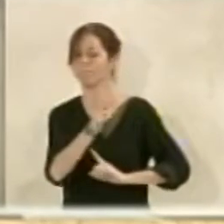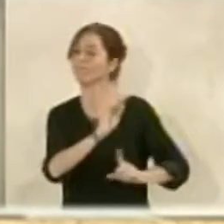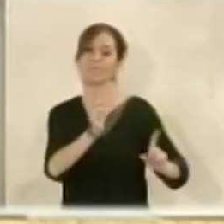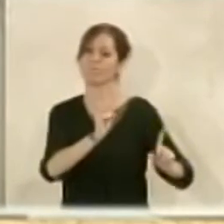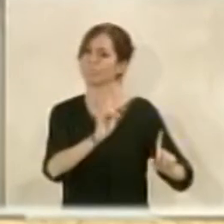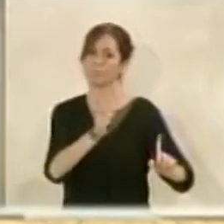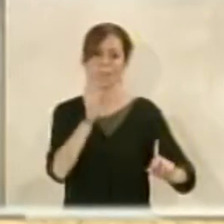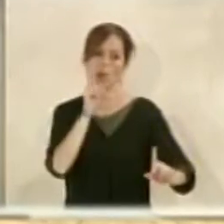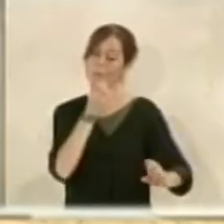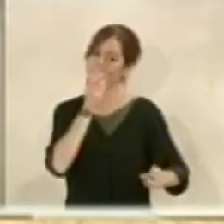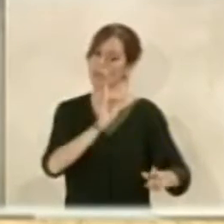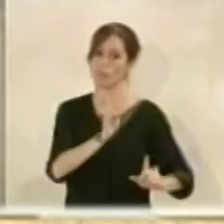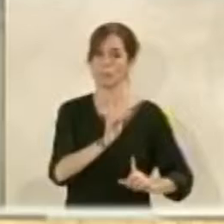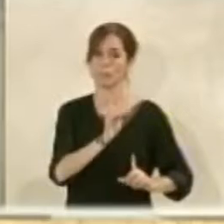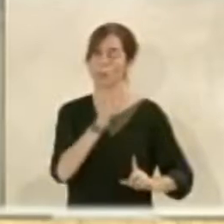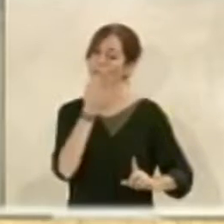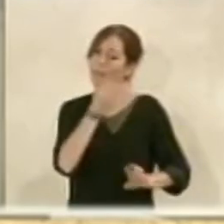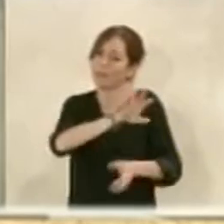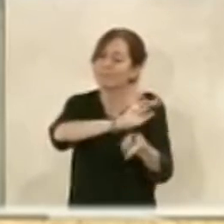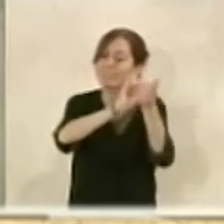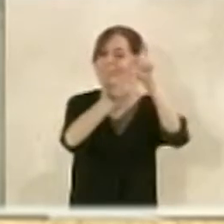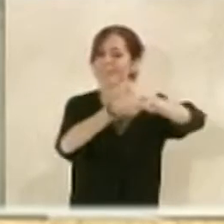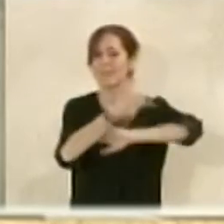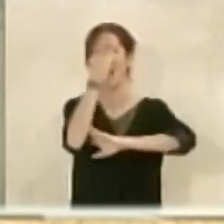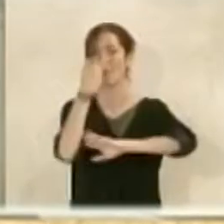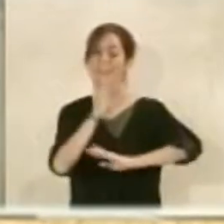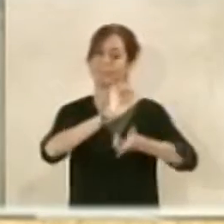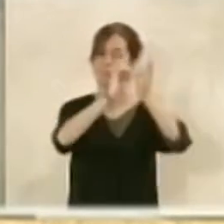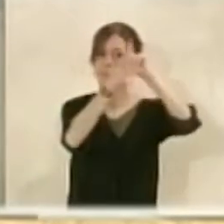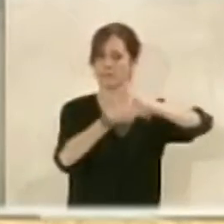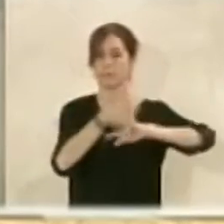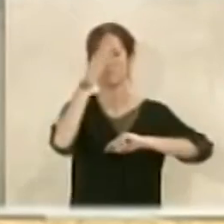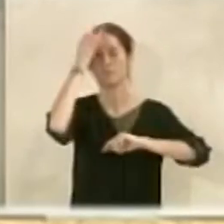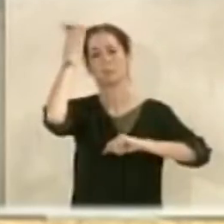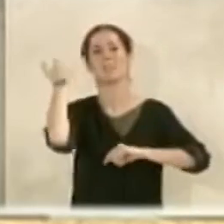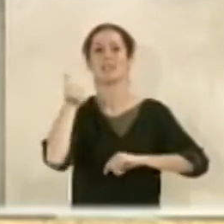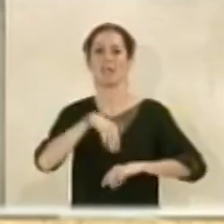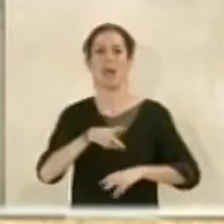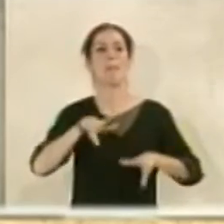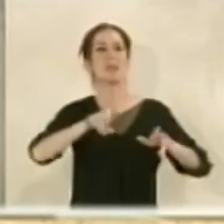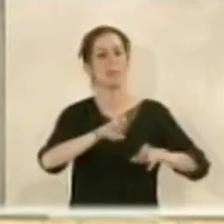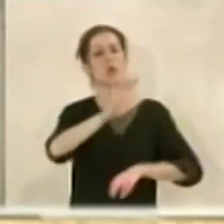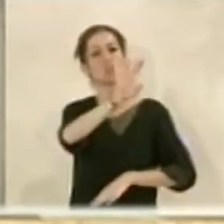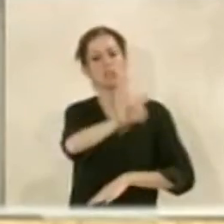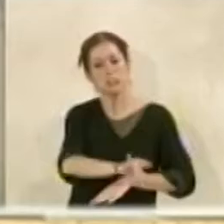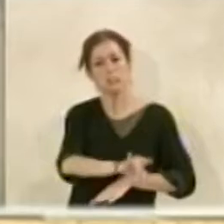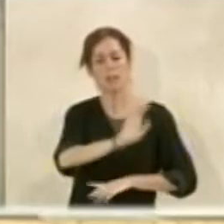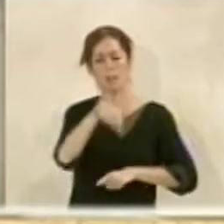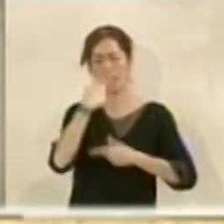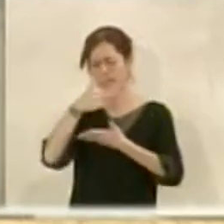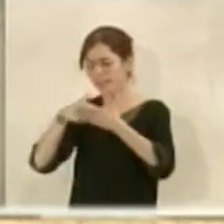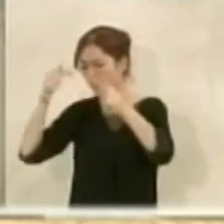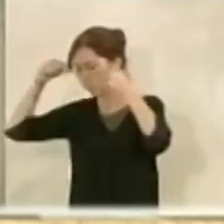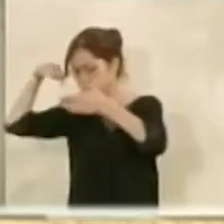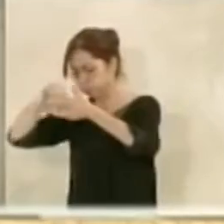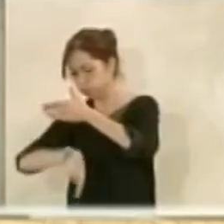que no la veíamos bien y que por tanto preferíamos modificarla después de haberla estudiado mucho más concienciadamente yo creo